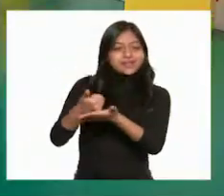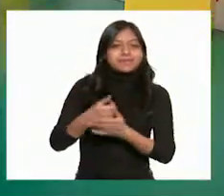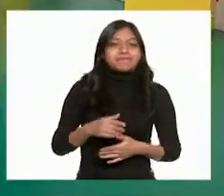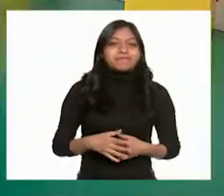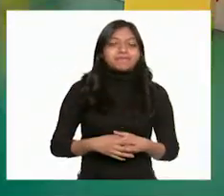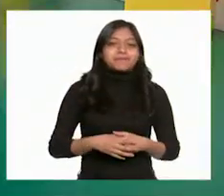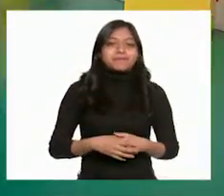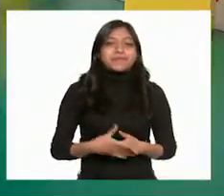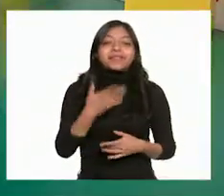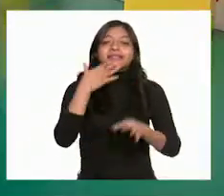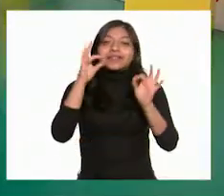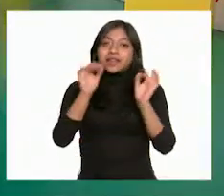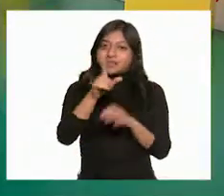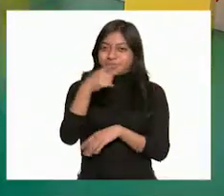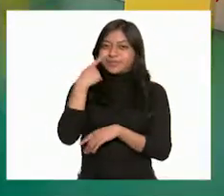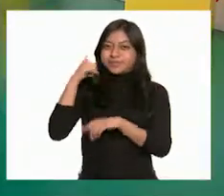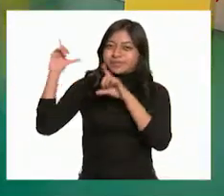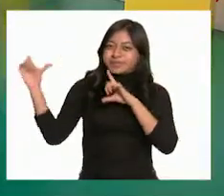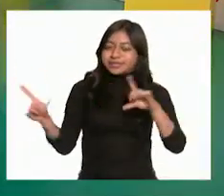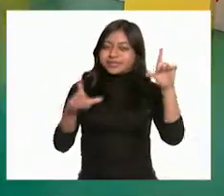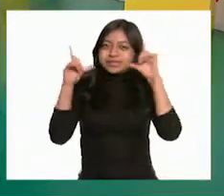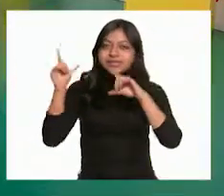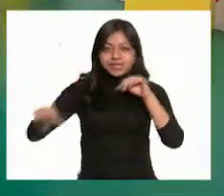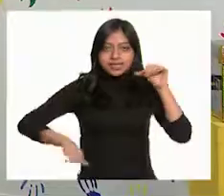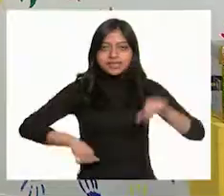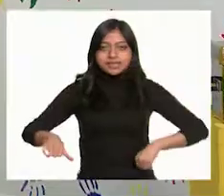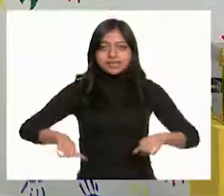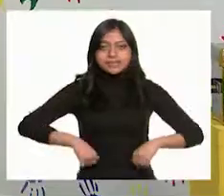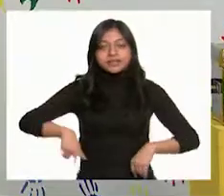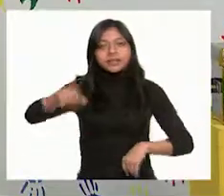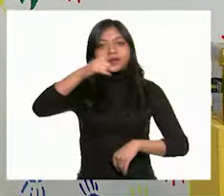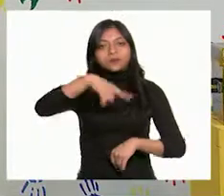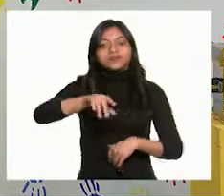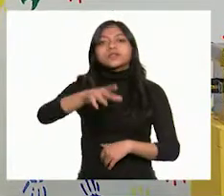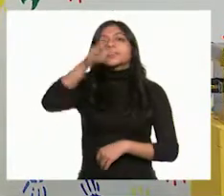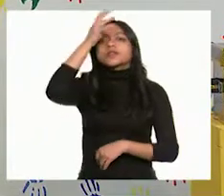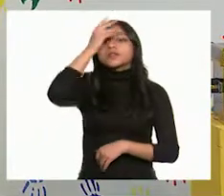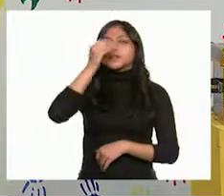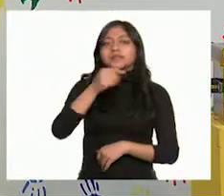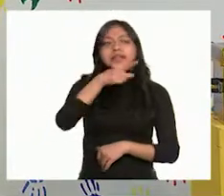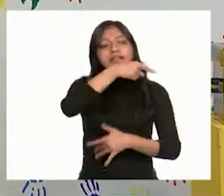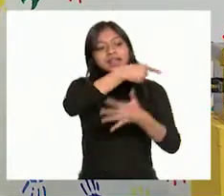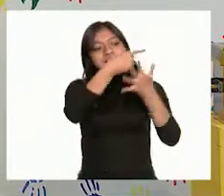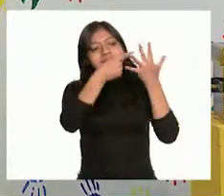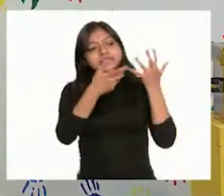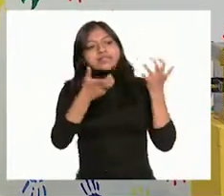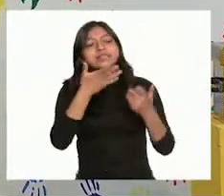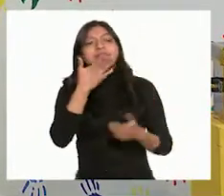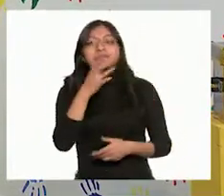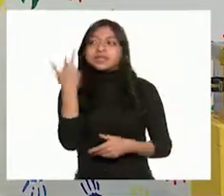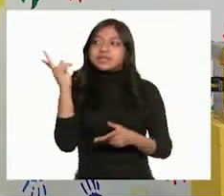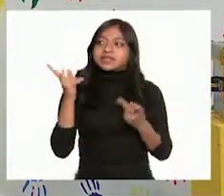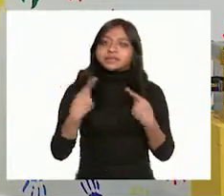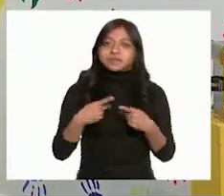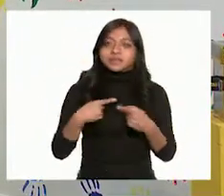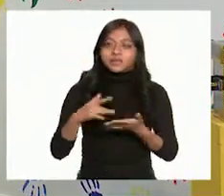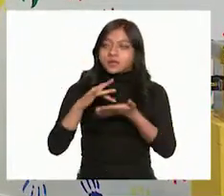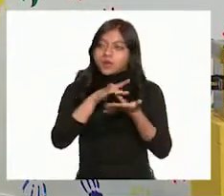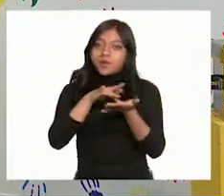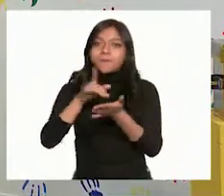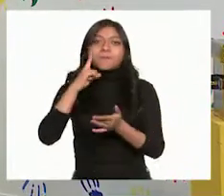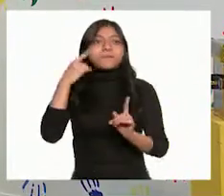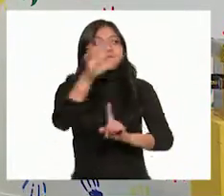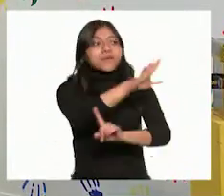Exactamente, Mariana. Como se dieron cuenta en el ejercicio anterior, aprendimos a reconocer qué acciones colectivas favorecen al medio ambiente.